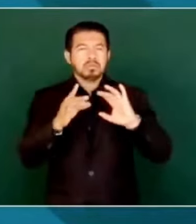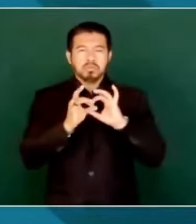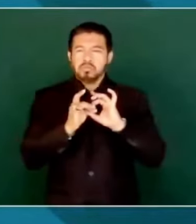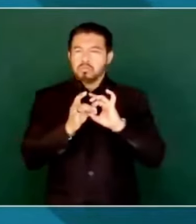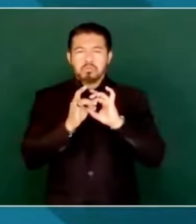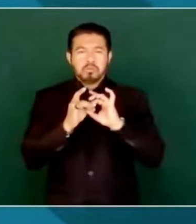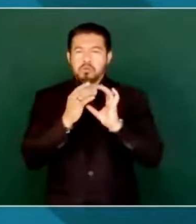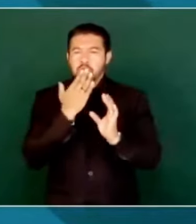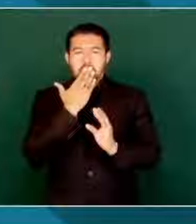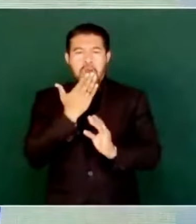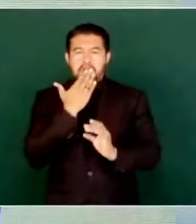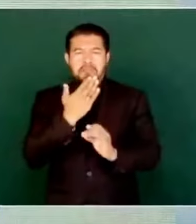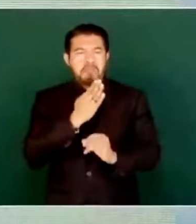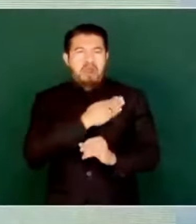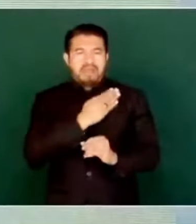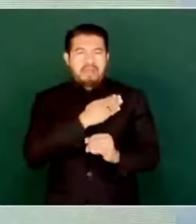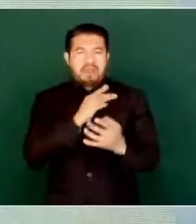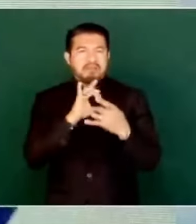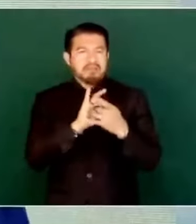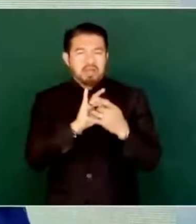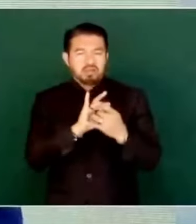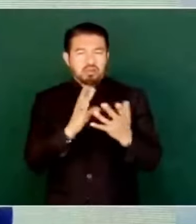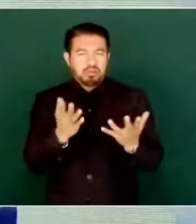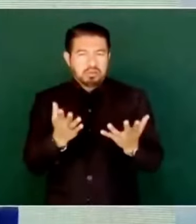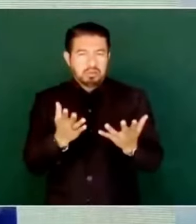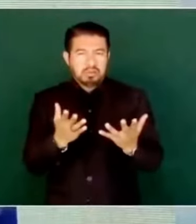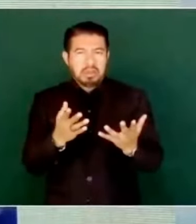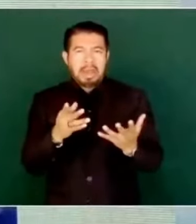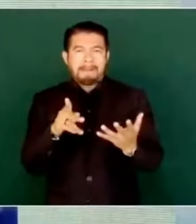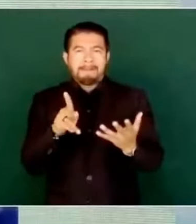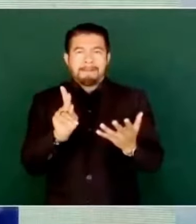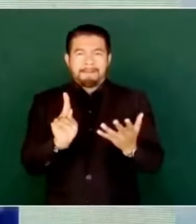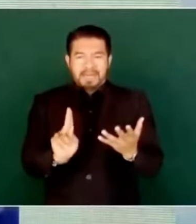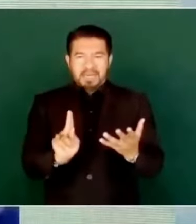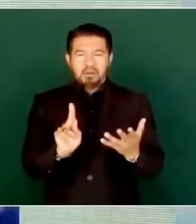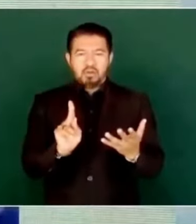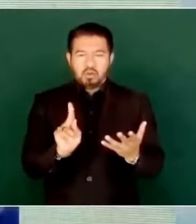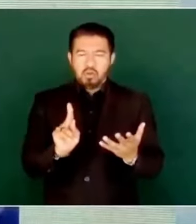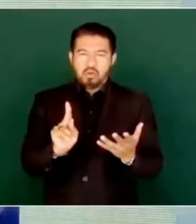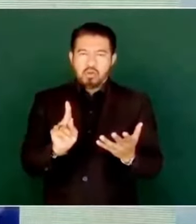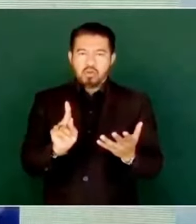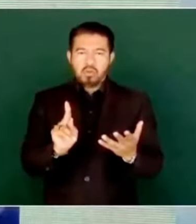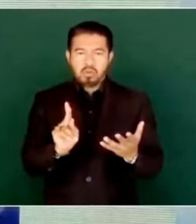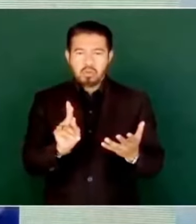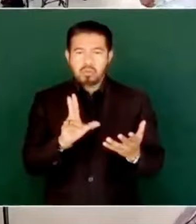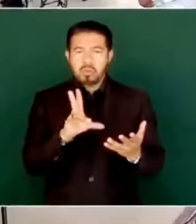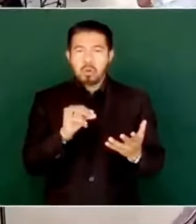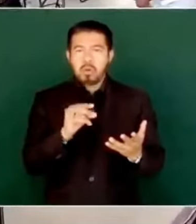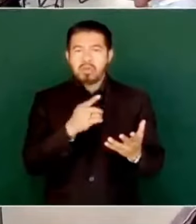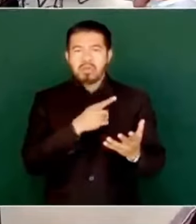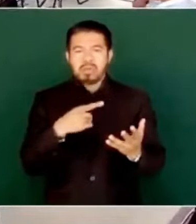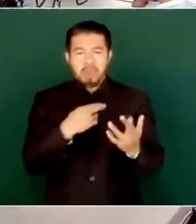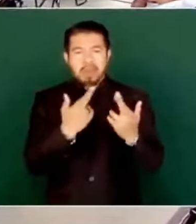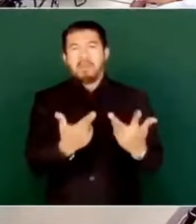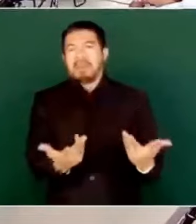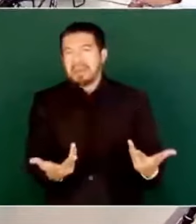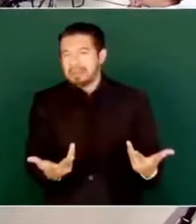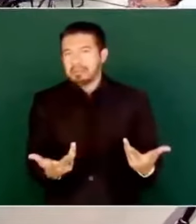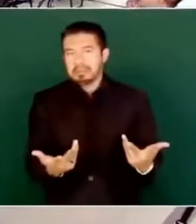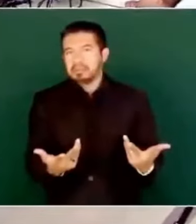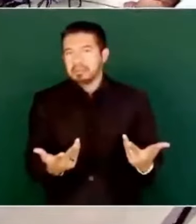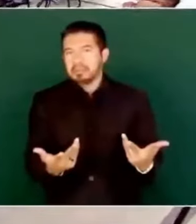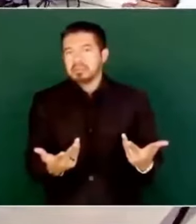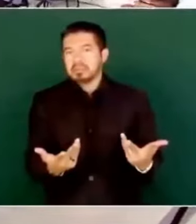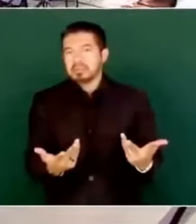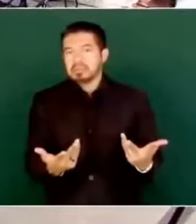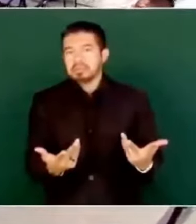afectarse, no hay motivo. Y